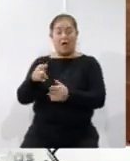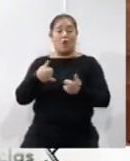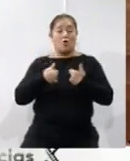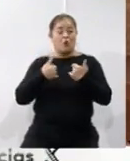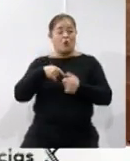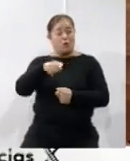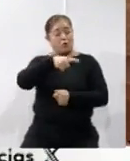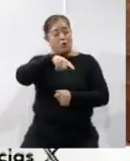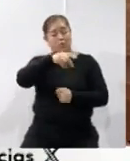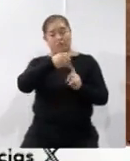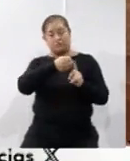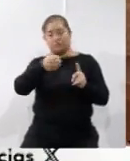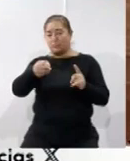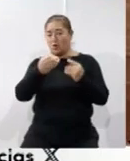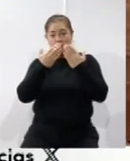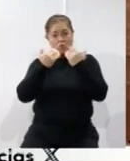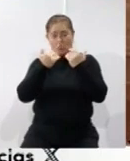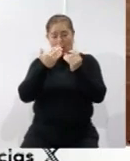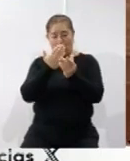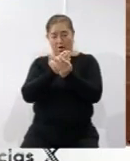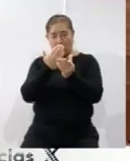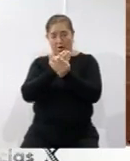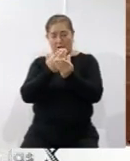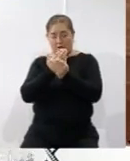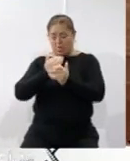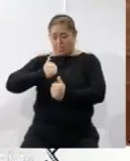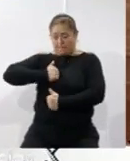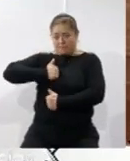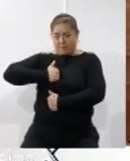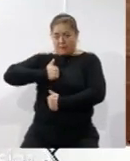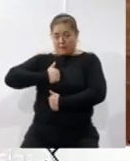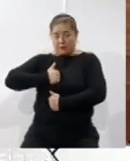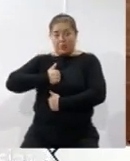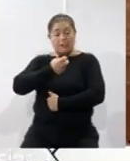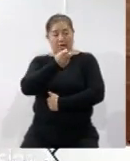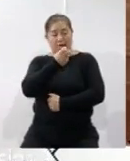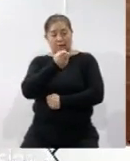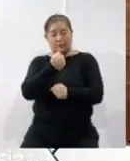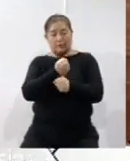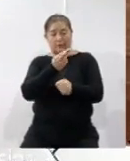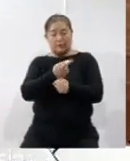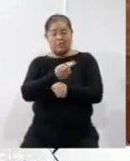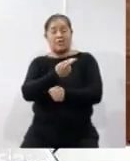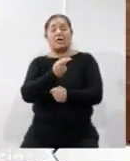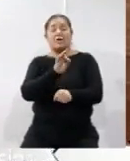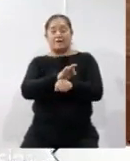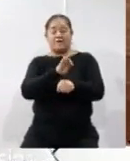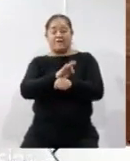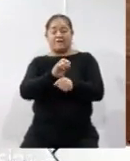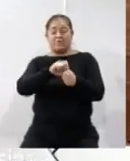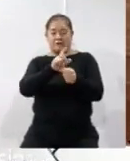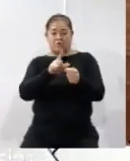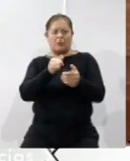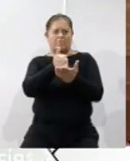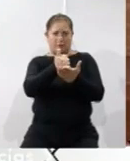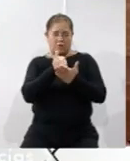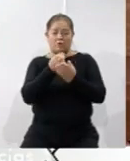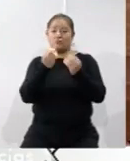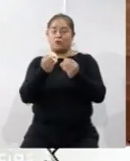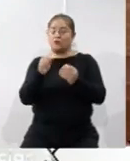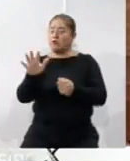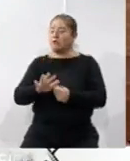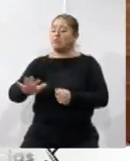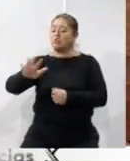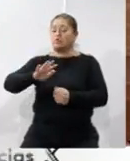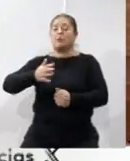jóvenes, muchas veces no cuentan con este documento, y ahí la Secretaría de la Defensa Nacional nos ha ayudado mucho, sobre todo aquí en la zona militar de